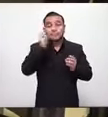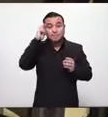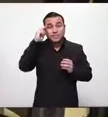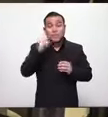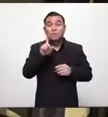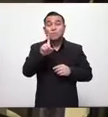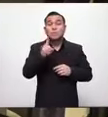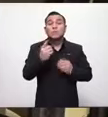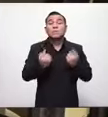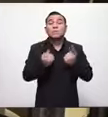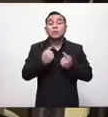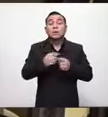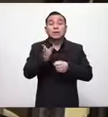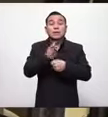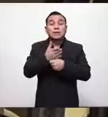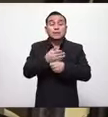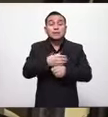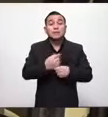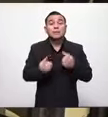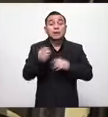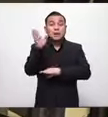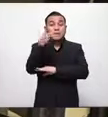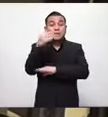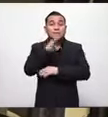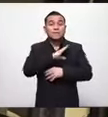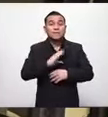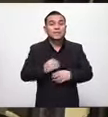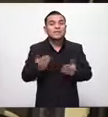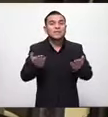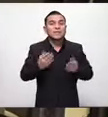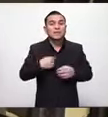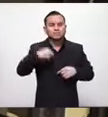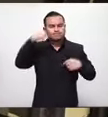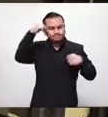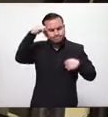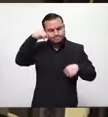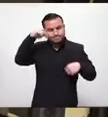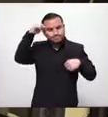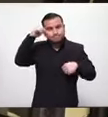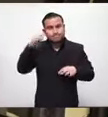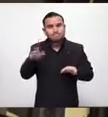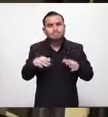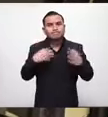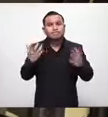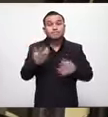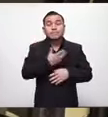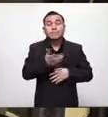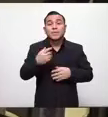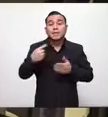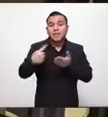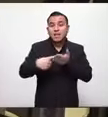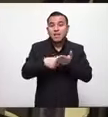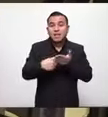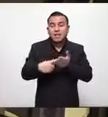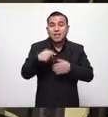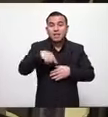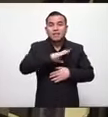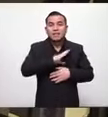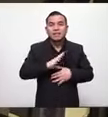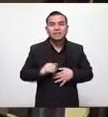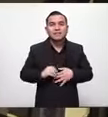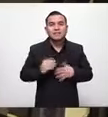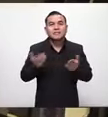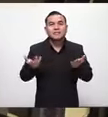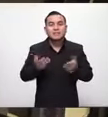sola bandera que es la de nuestro país señor haz conciencia porque en tanto pleito que hay en nuestro país